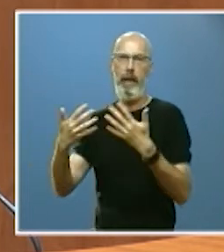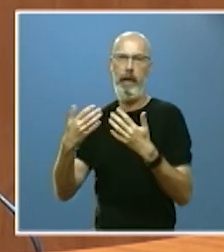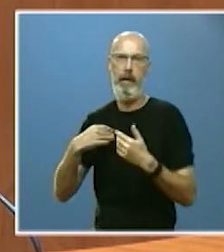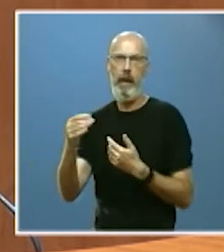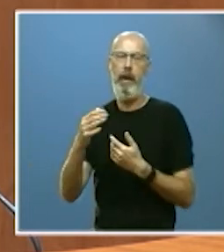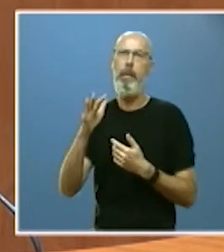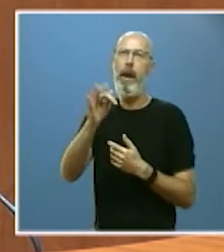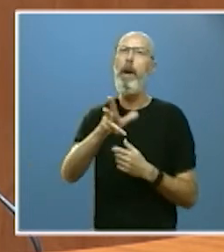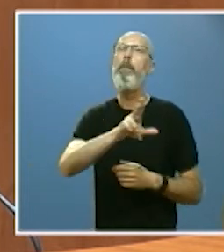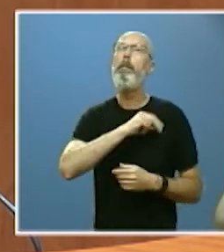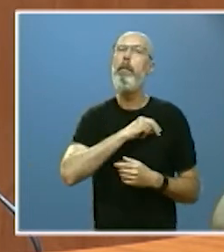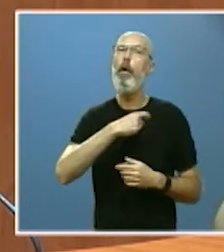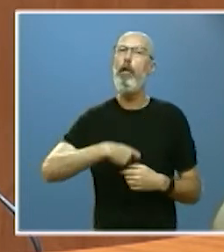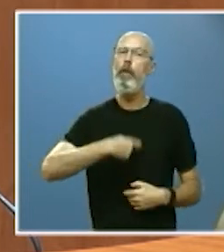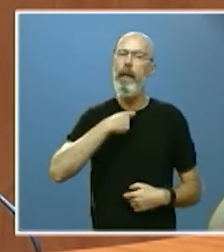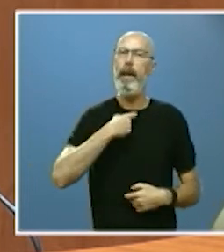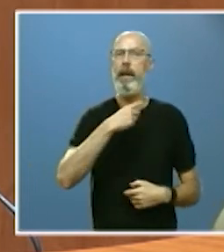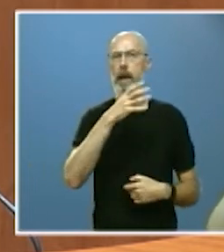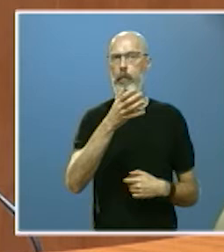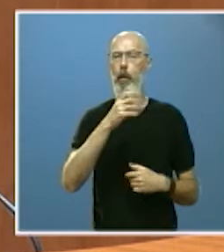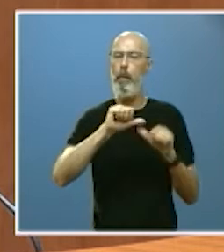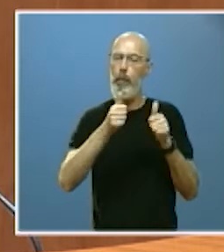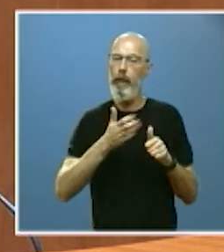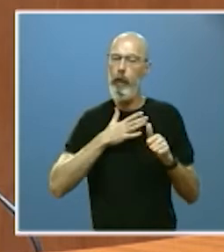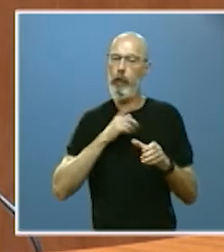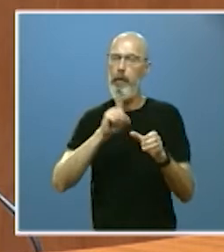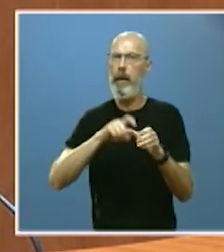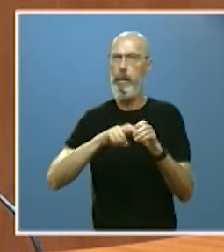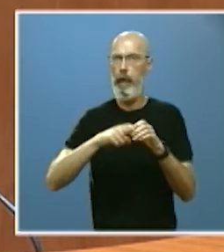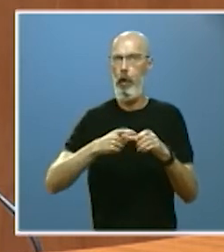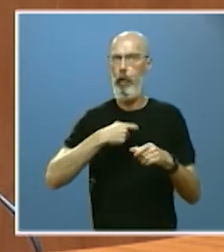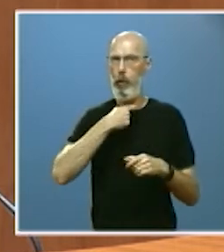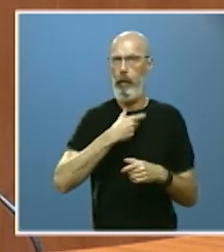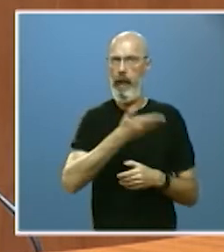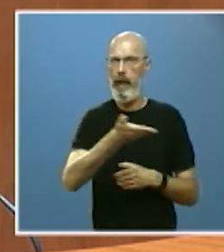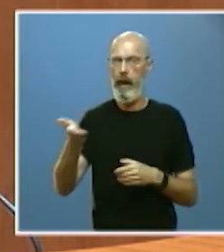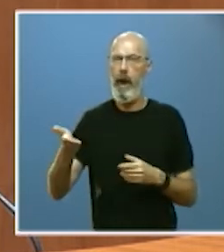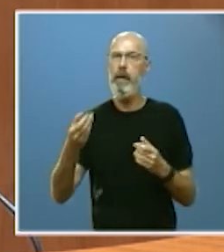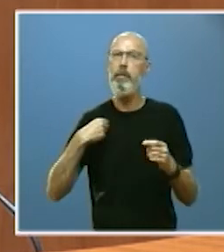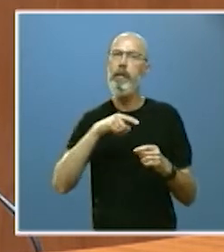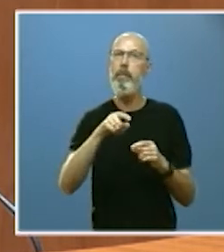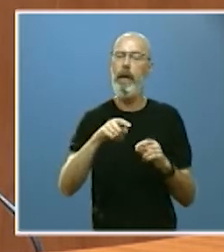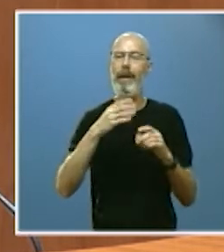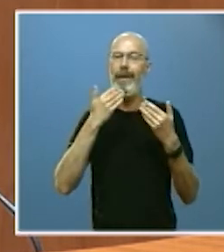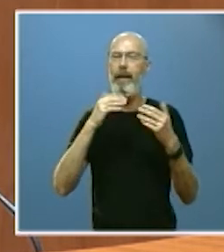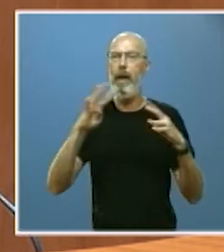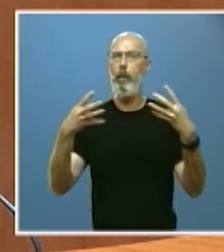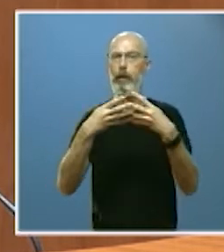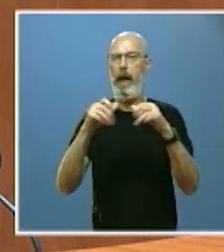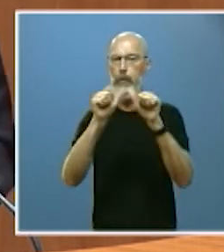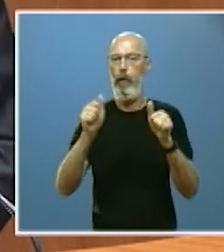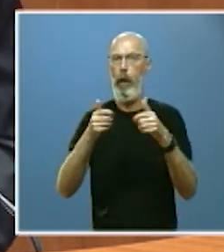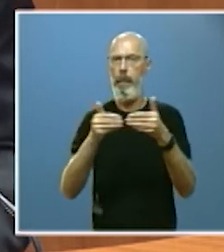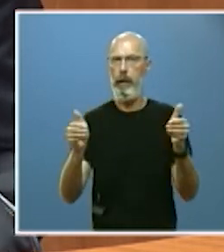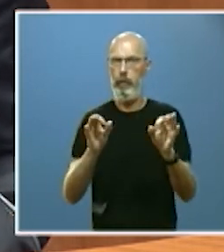ámbito nacional por nuestro modelo de participación ciudadana a través del portal de gobierno abierto por otro lado la Junta está siendo